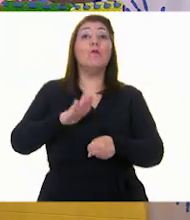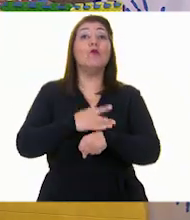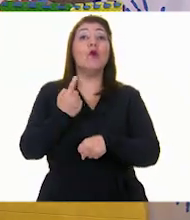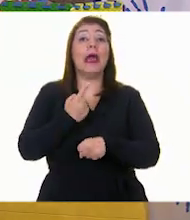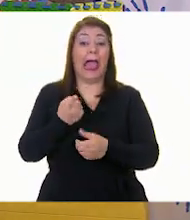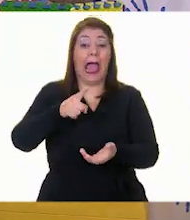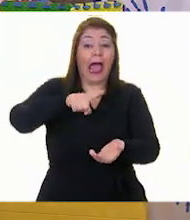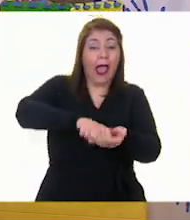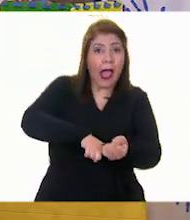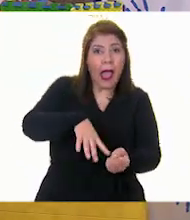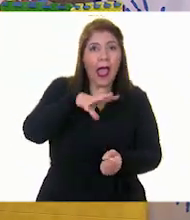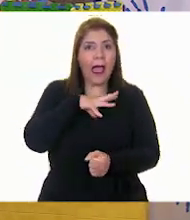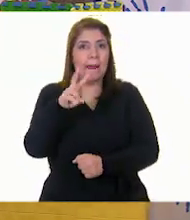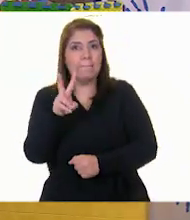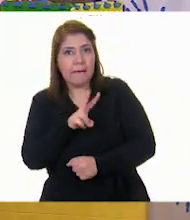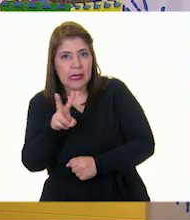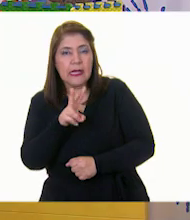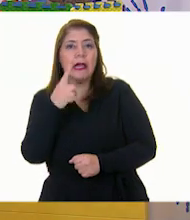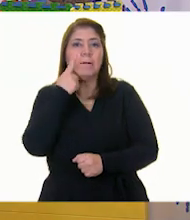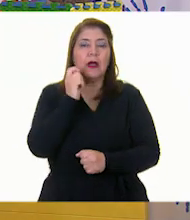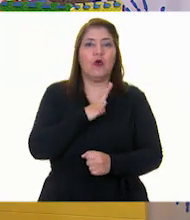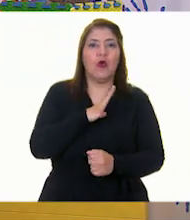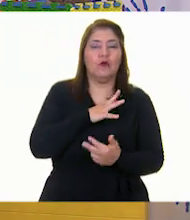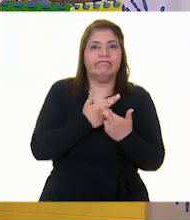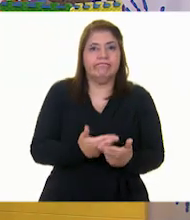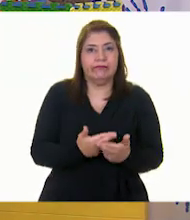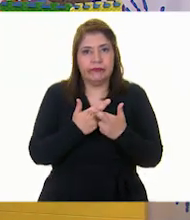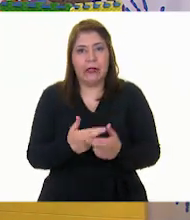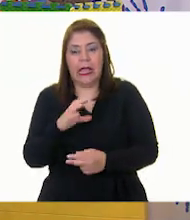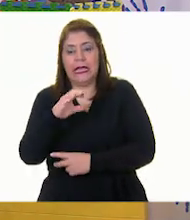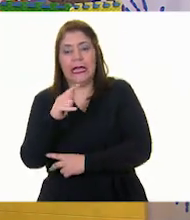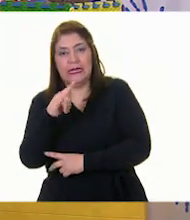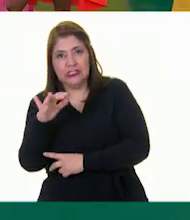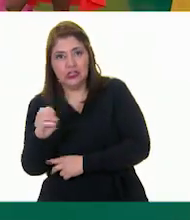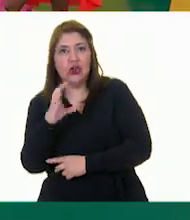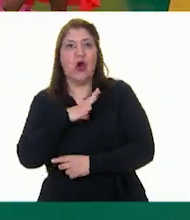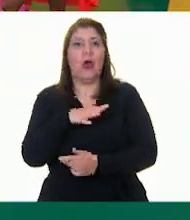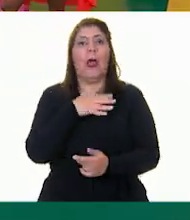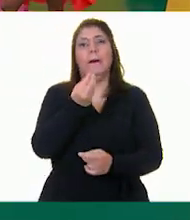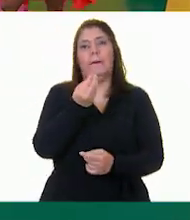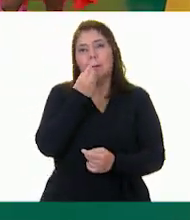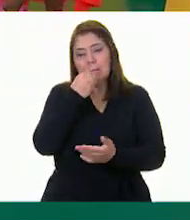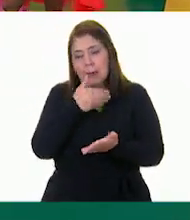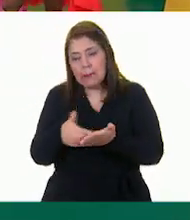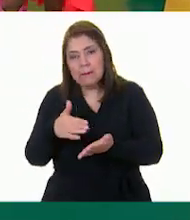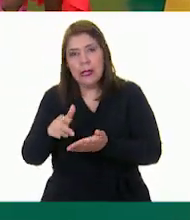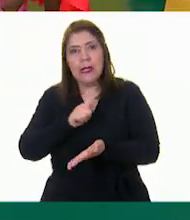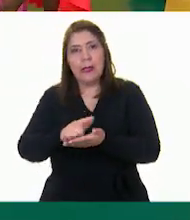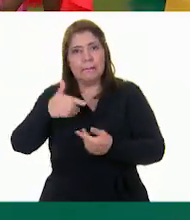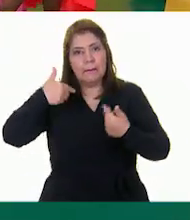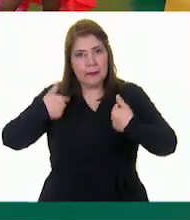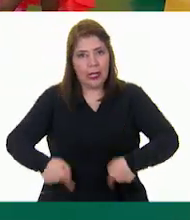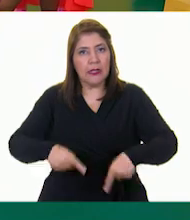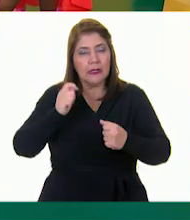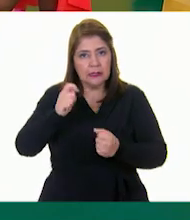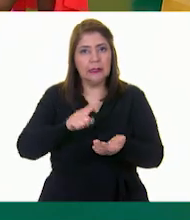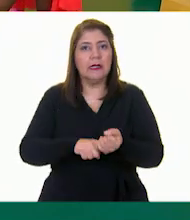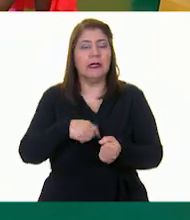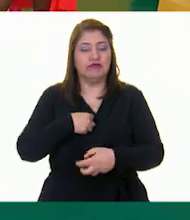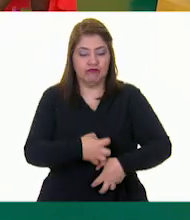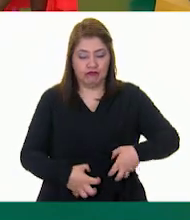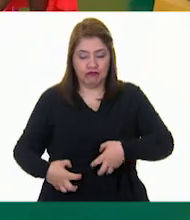vitaminas, minerales, proteínas, calcio y fibra. Y además facilitan tus procesos de